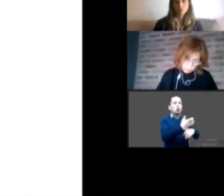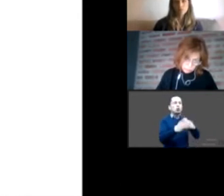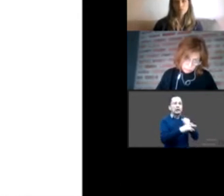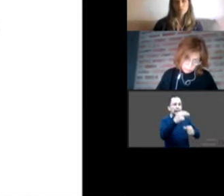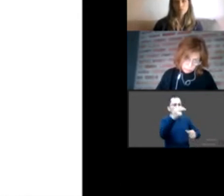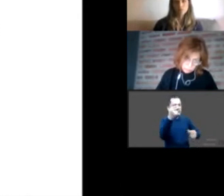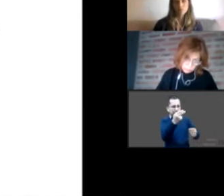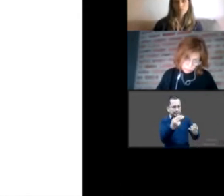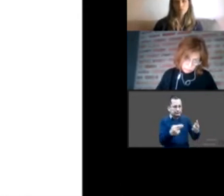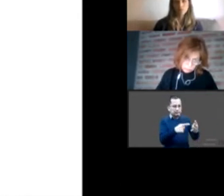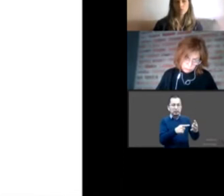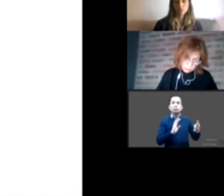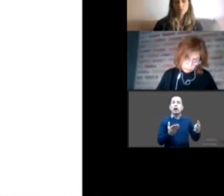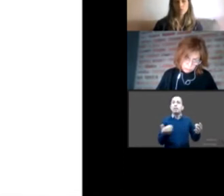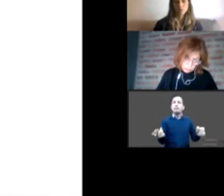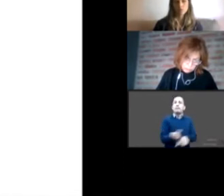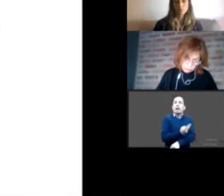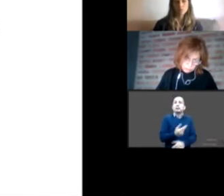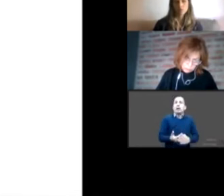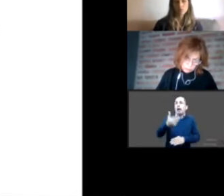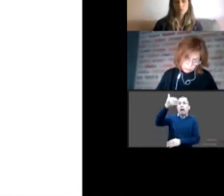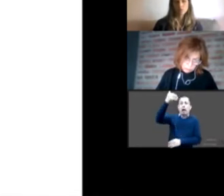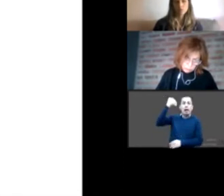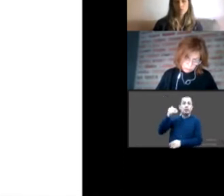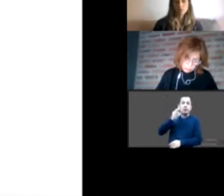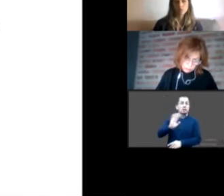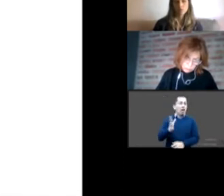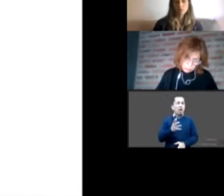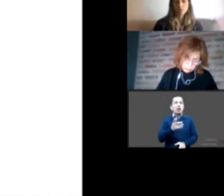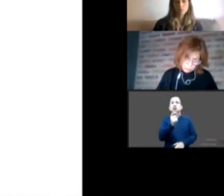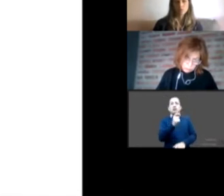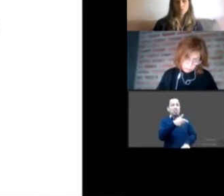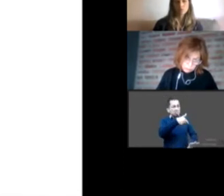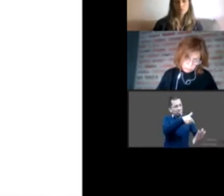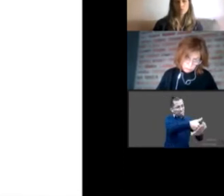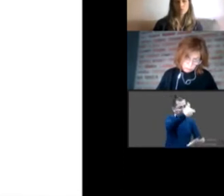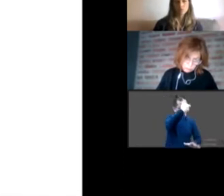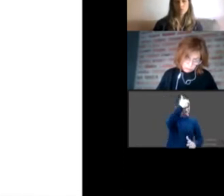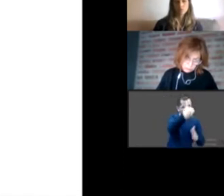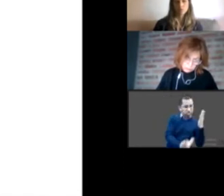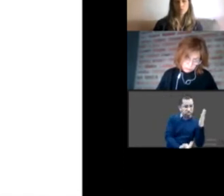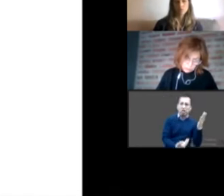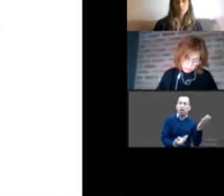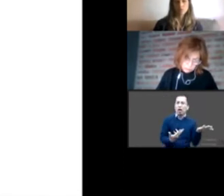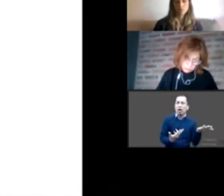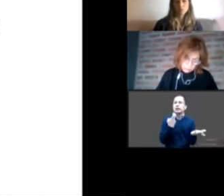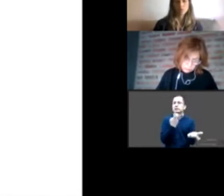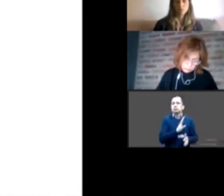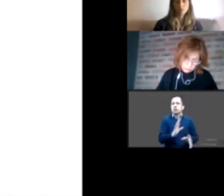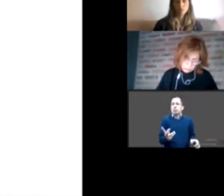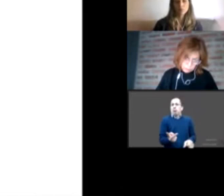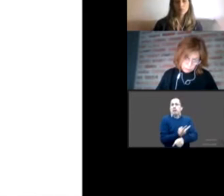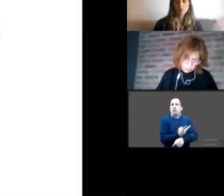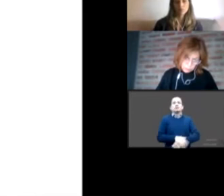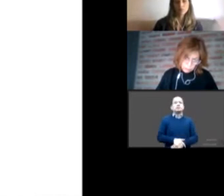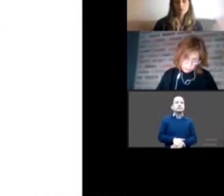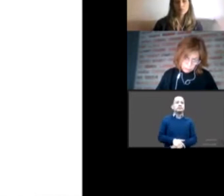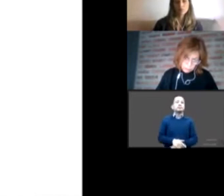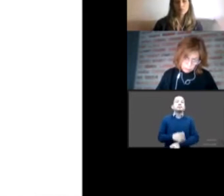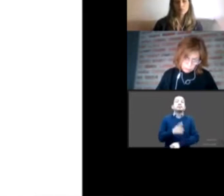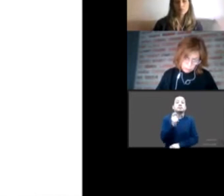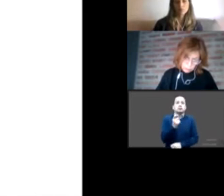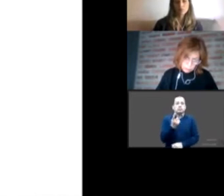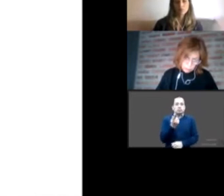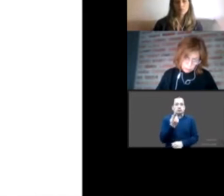usadas, diferentes, vulneradas, volvería yo a la palabra vulneración, y que entonces aunque estemos en